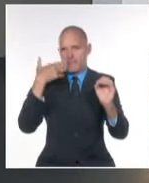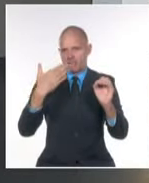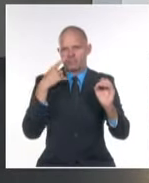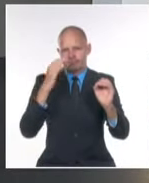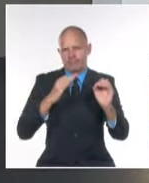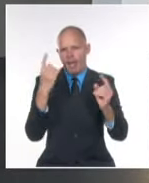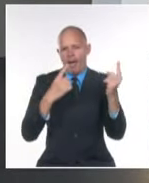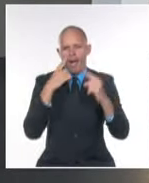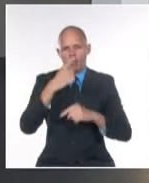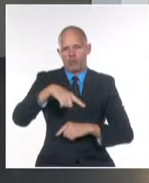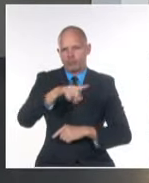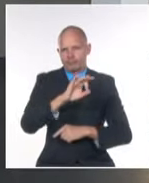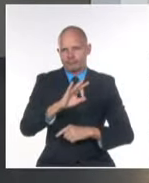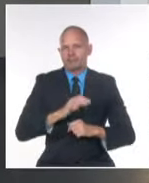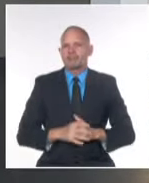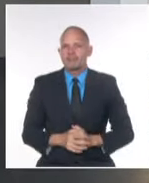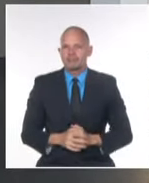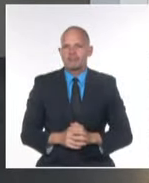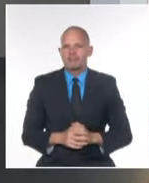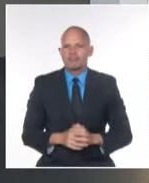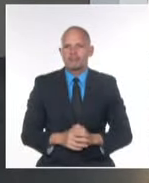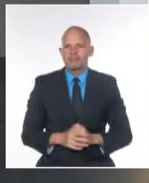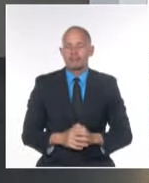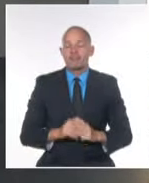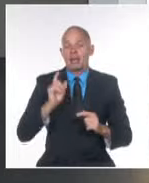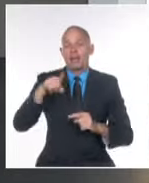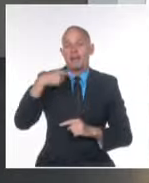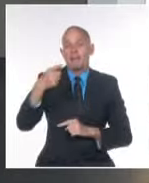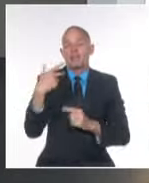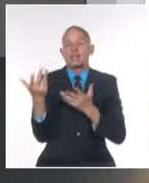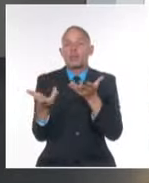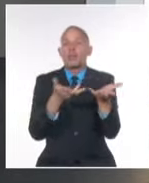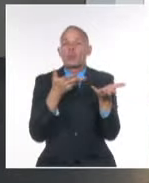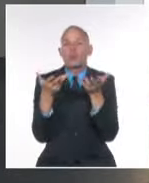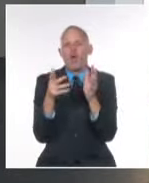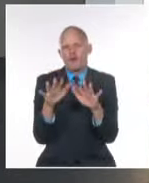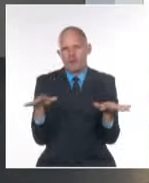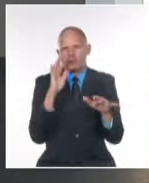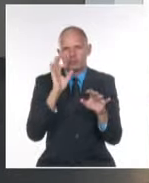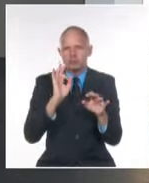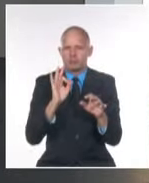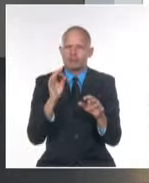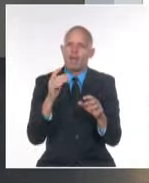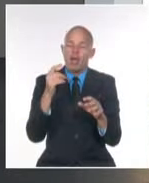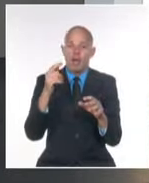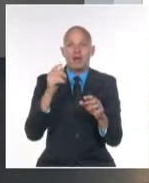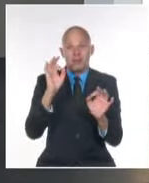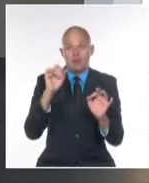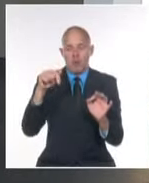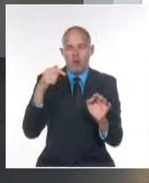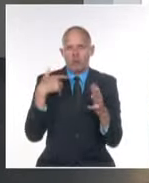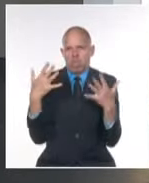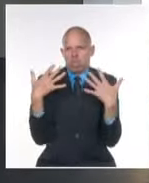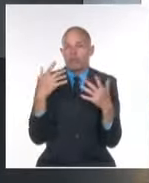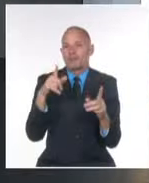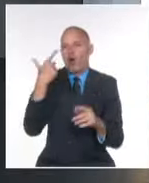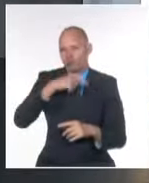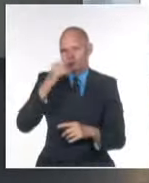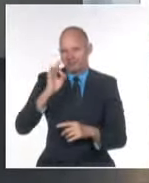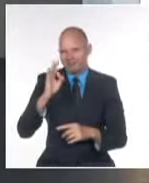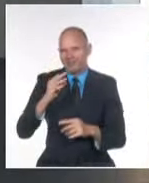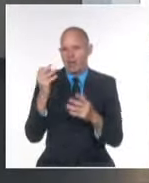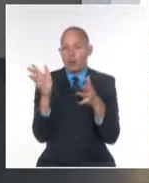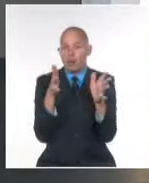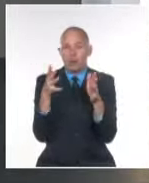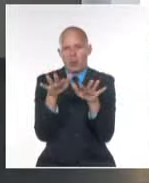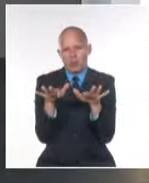localidades del interior. Tendremos vientos variables débiles y por eso también sentimos mucho calor, habrá poco oleaje en ambos litorales